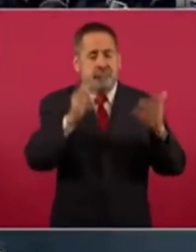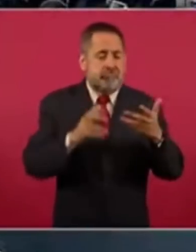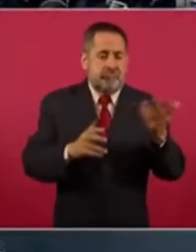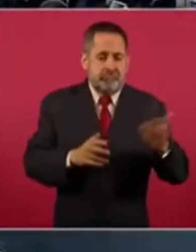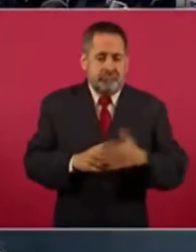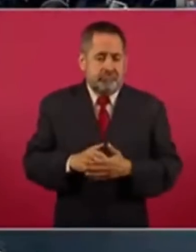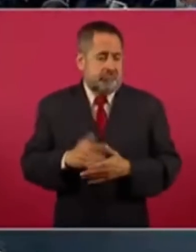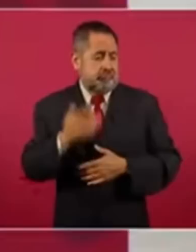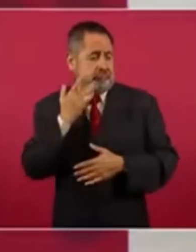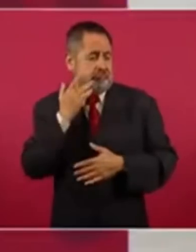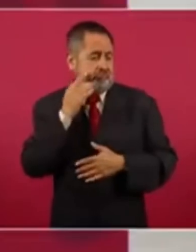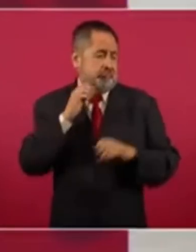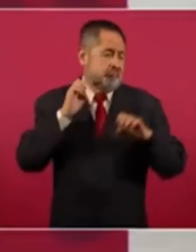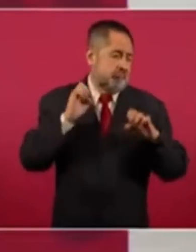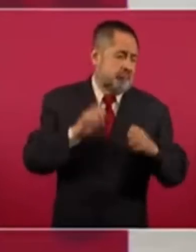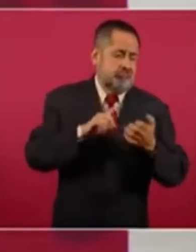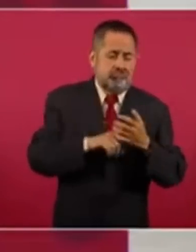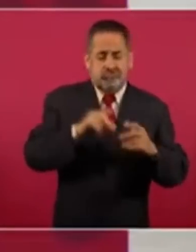fifís,